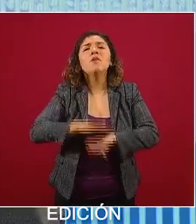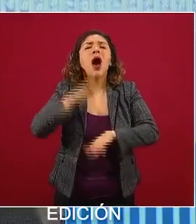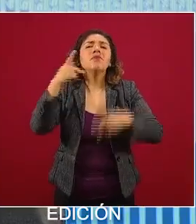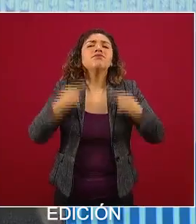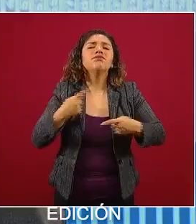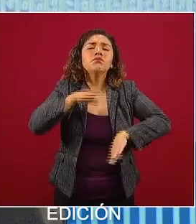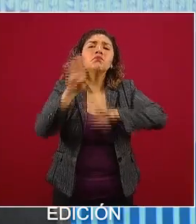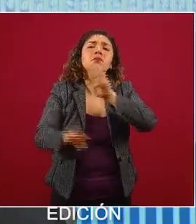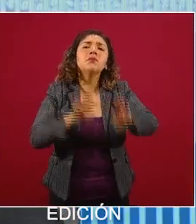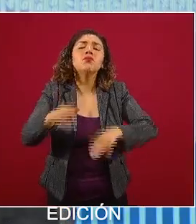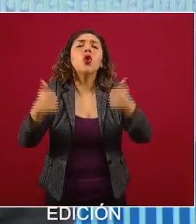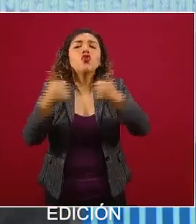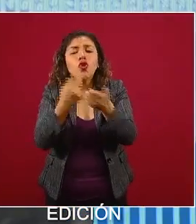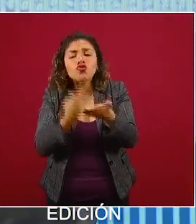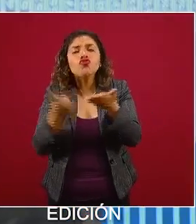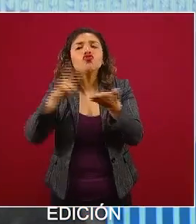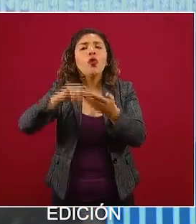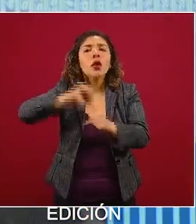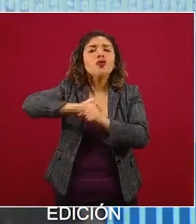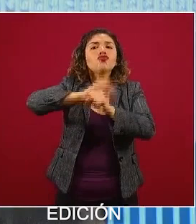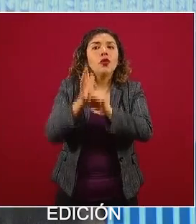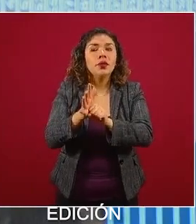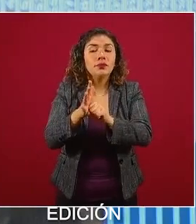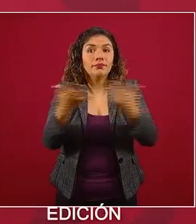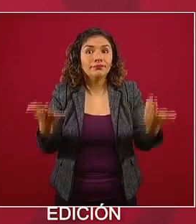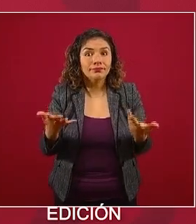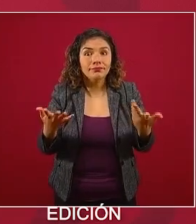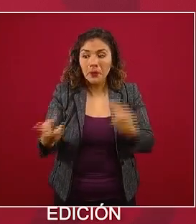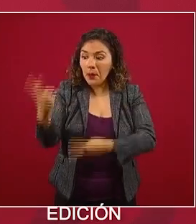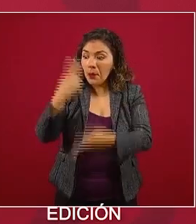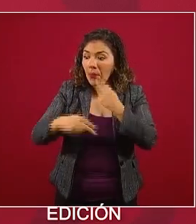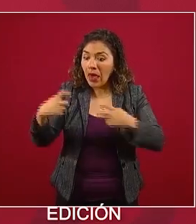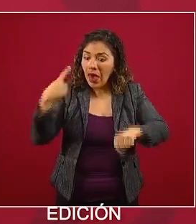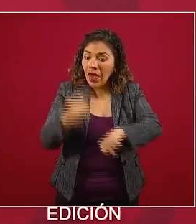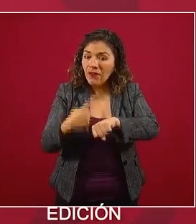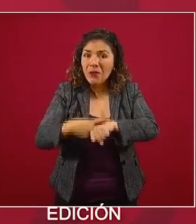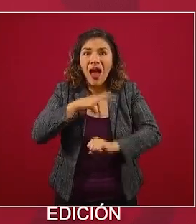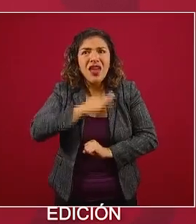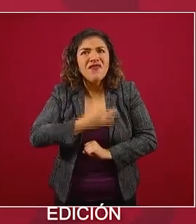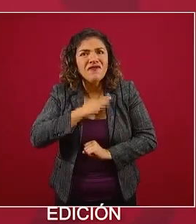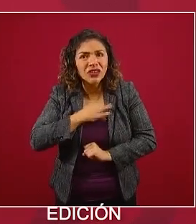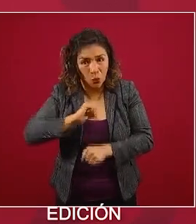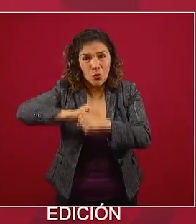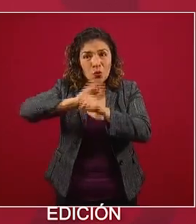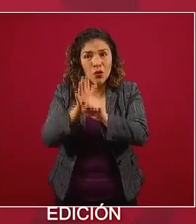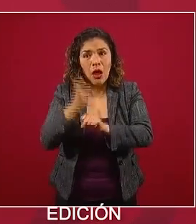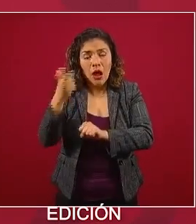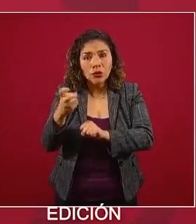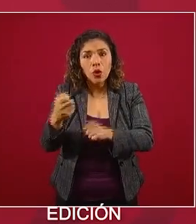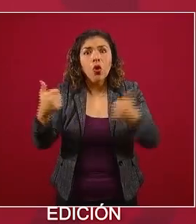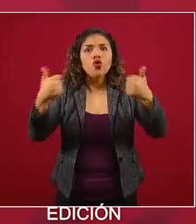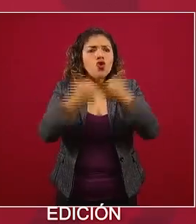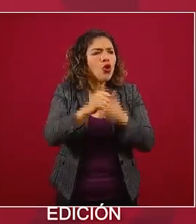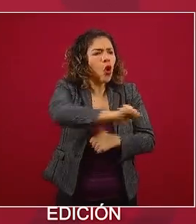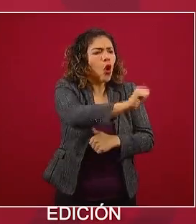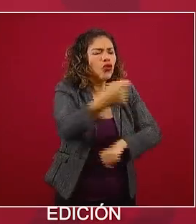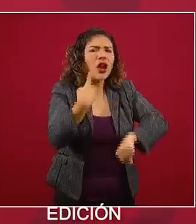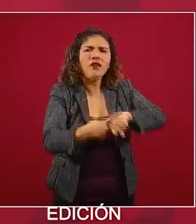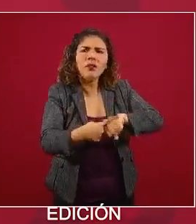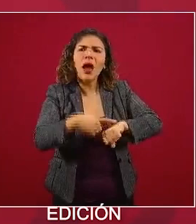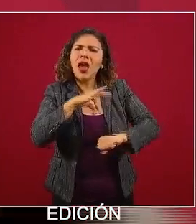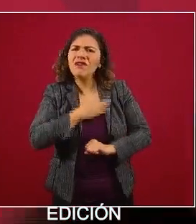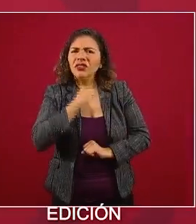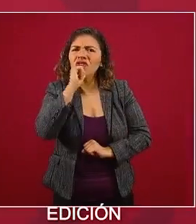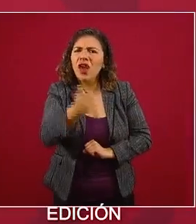por COVID. Entonces, se agrega una enfermedad emergente de carácter infeccioso sobre epidemias no infecciosas